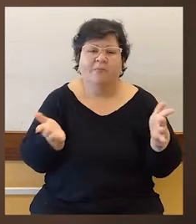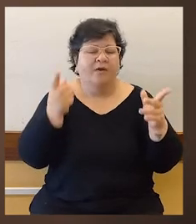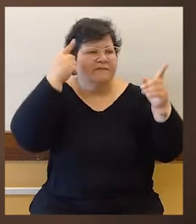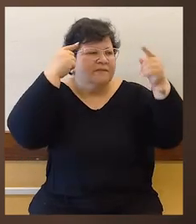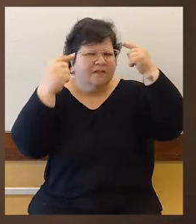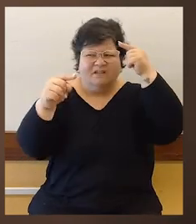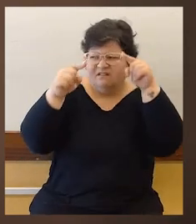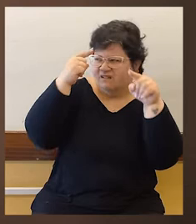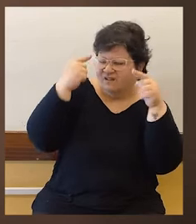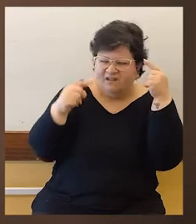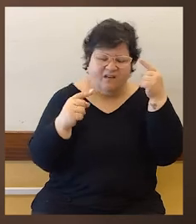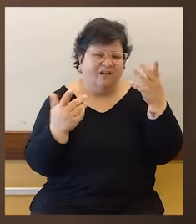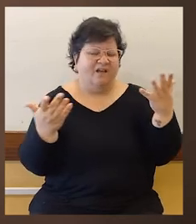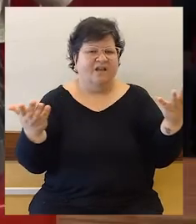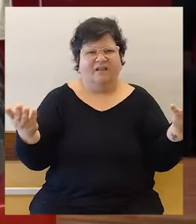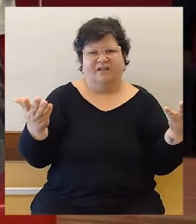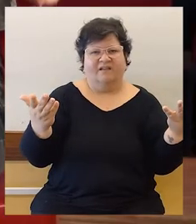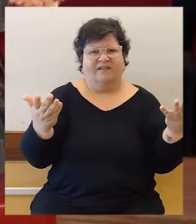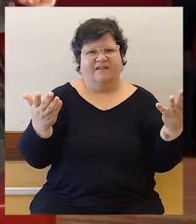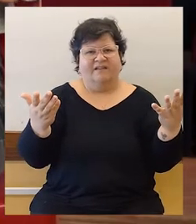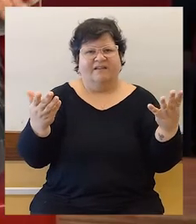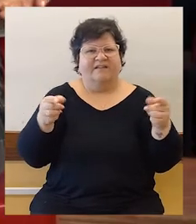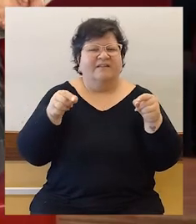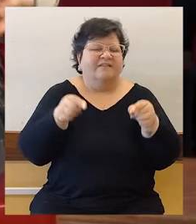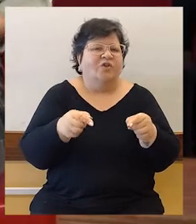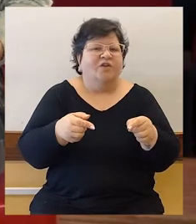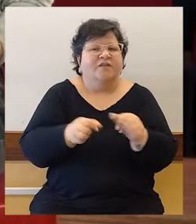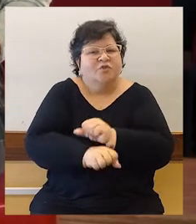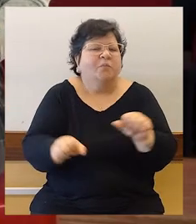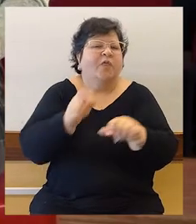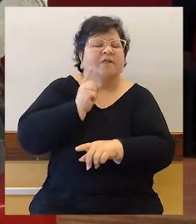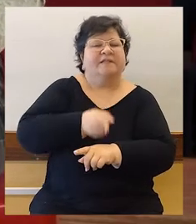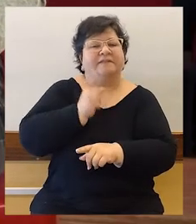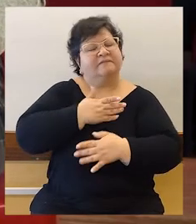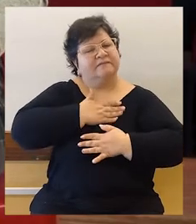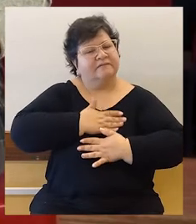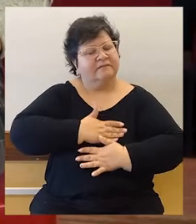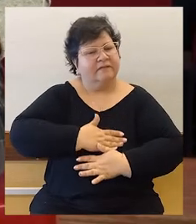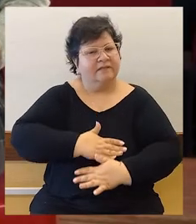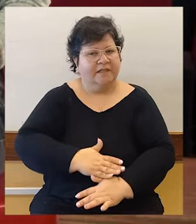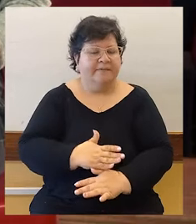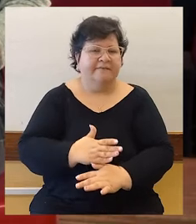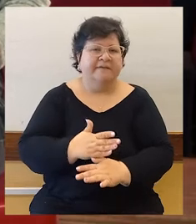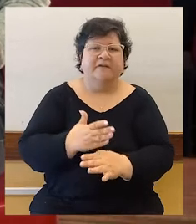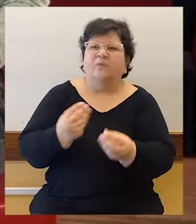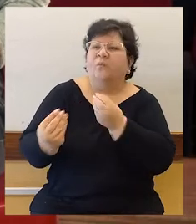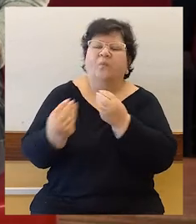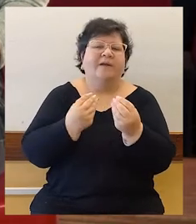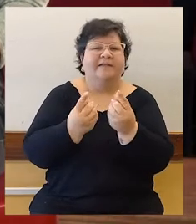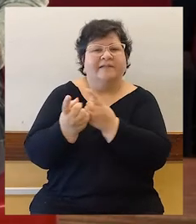un poco de ese estado donde puedo decidir tranquilamente cuáles son mis necesidades, hacia dónde